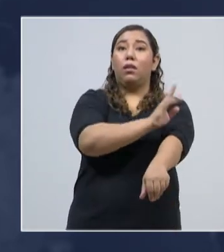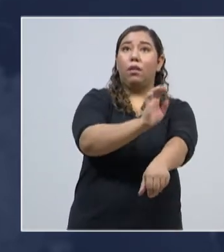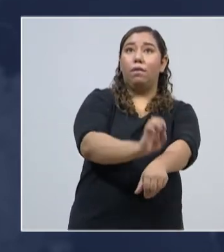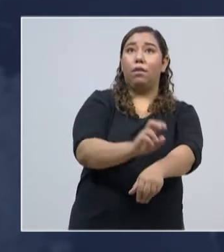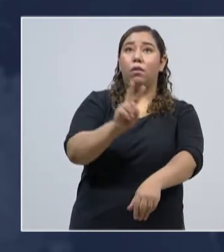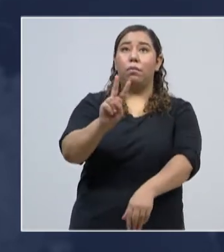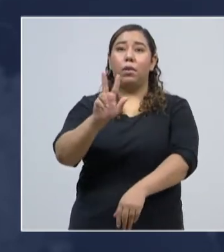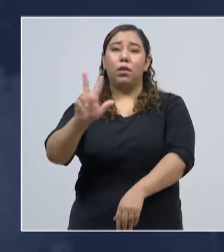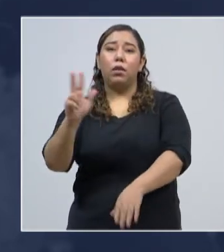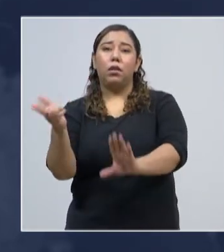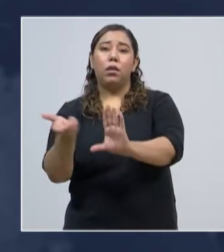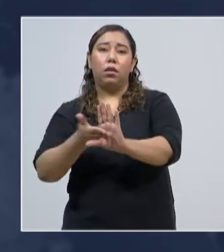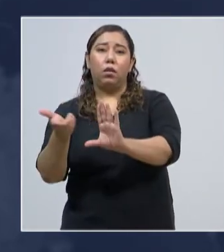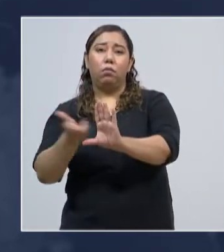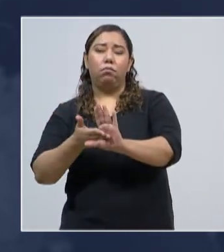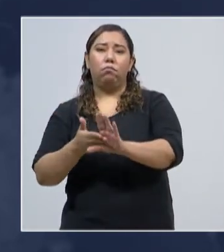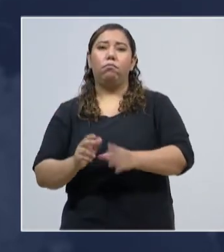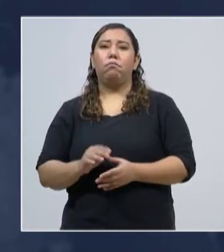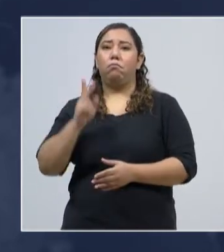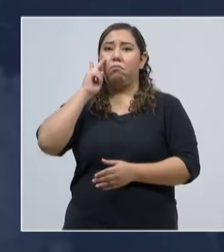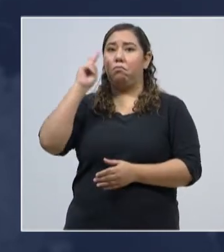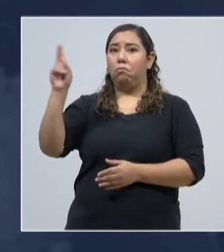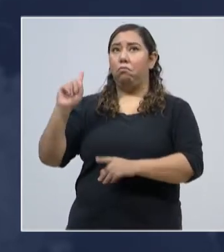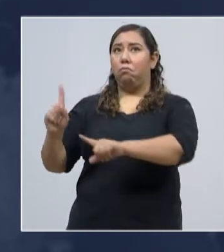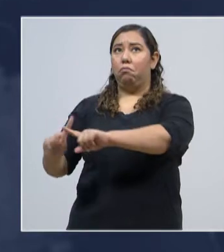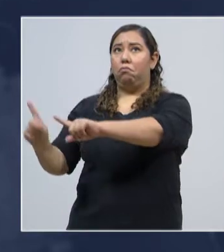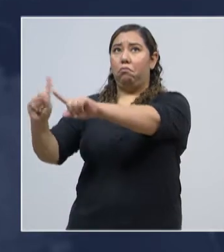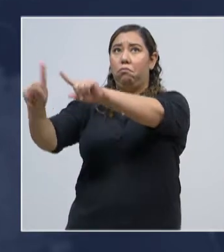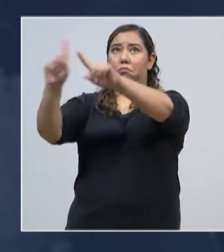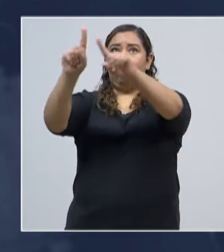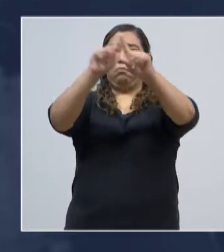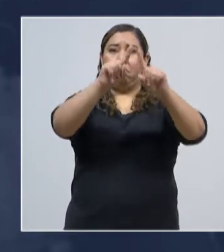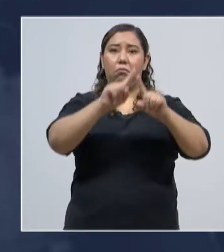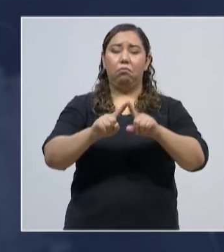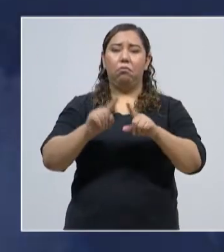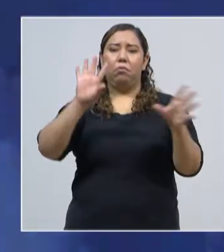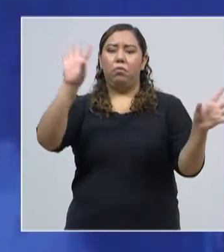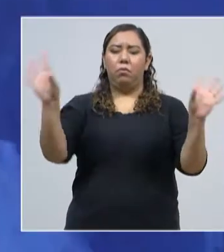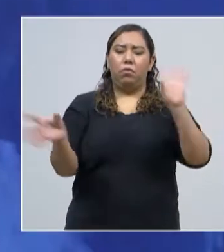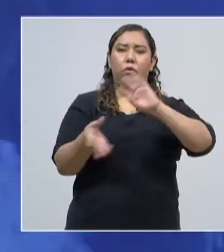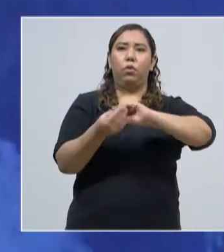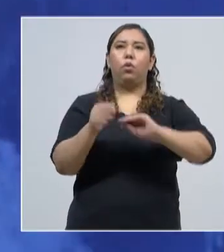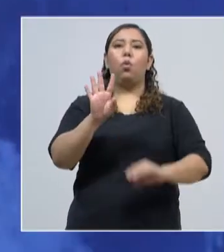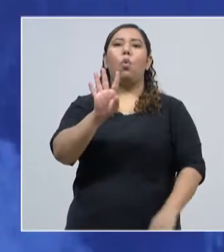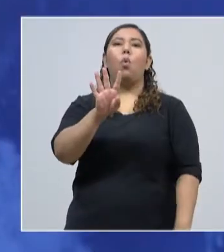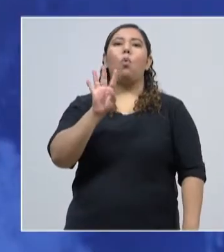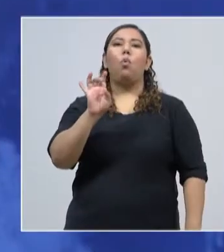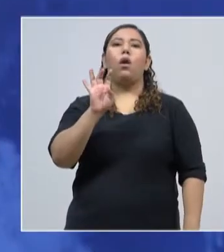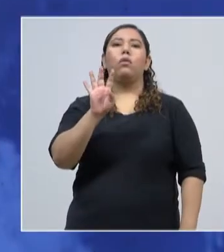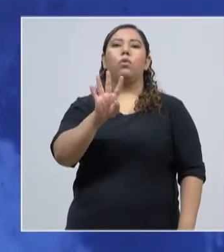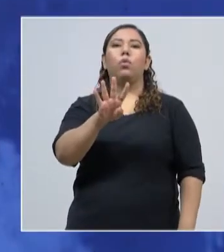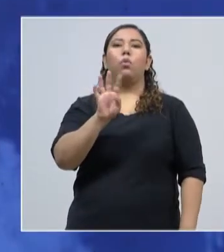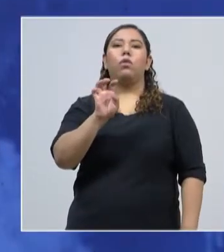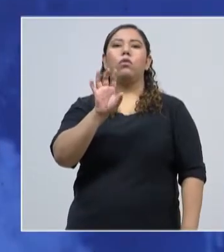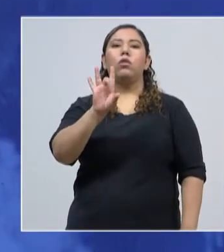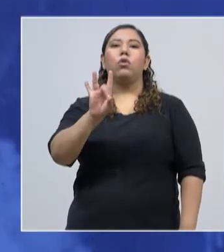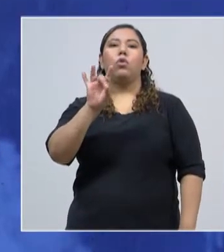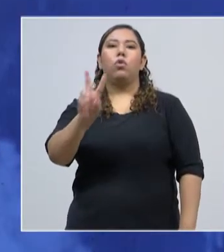23 en Choluteca. Así se distribuyen, usted puede ver, los nuevos 482 casos positivos